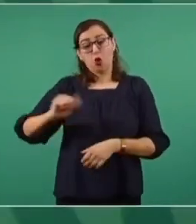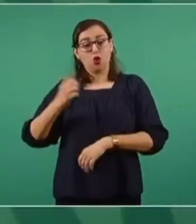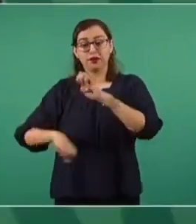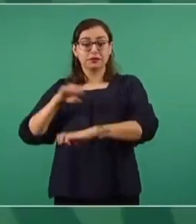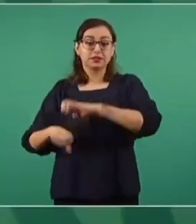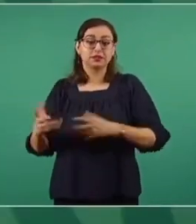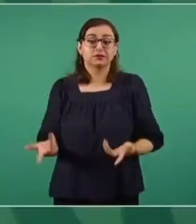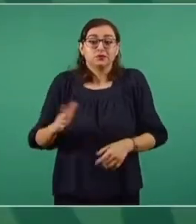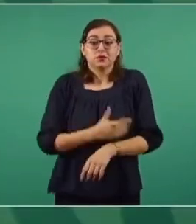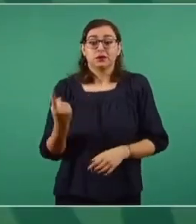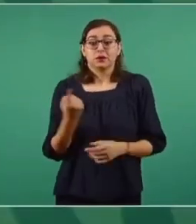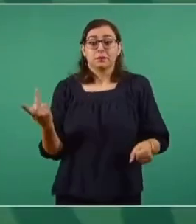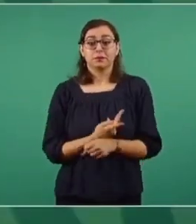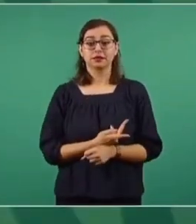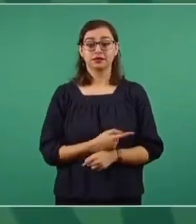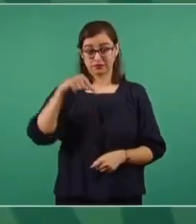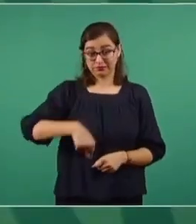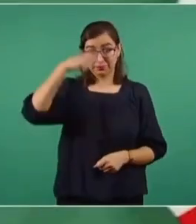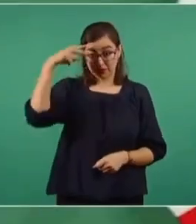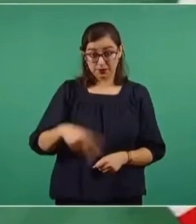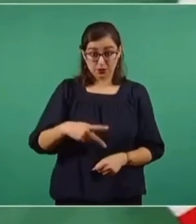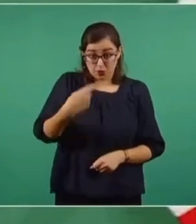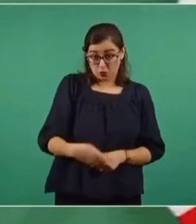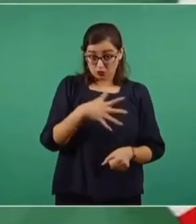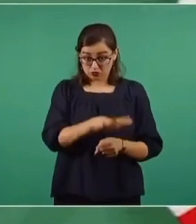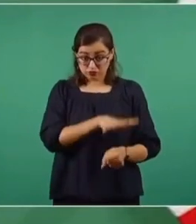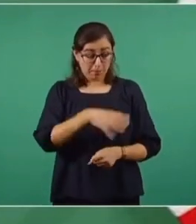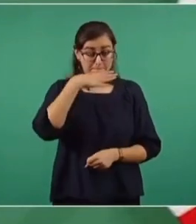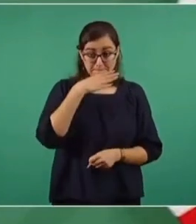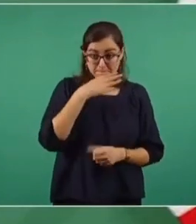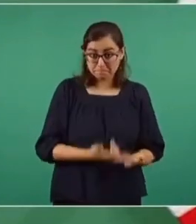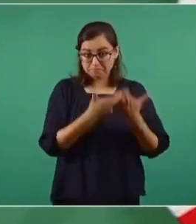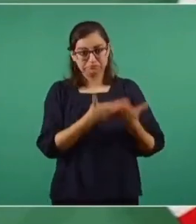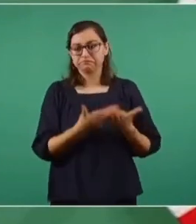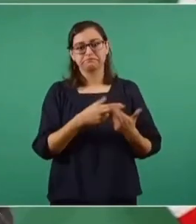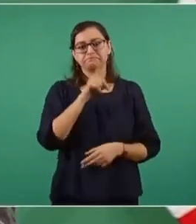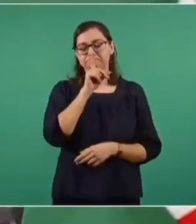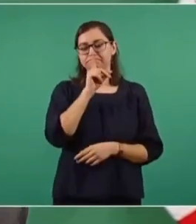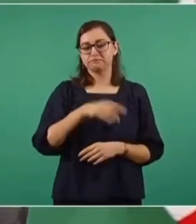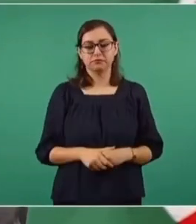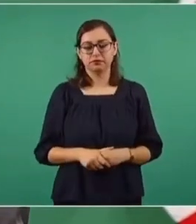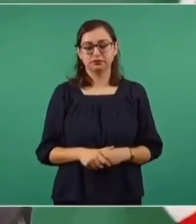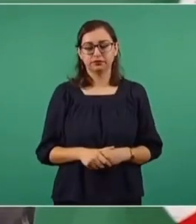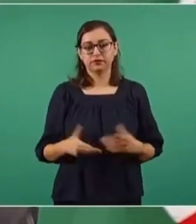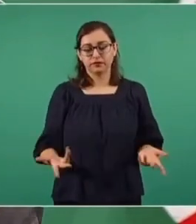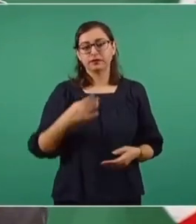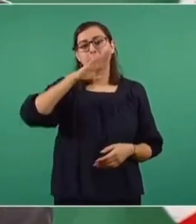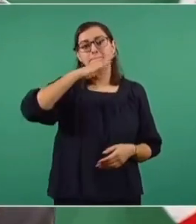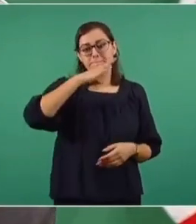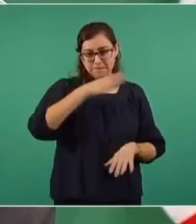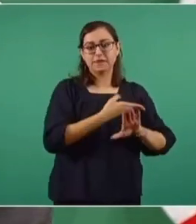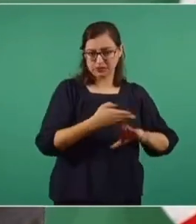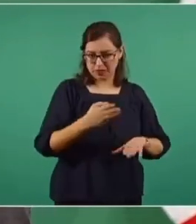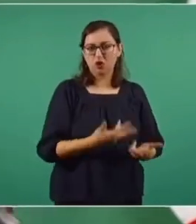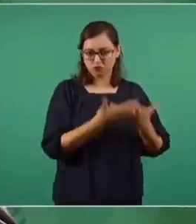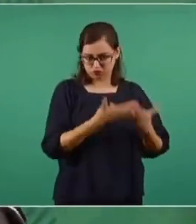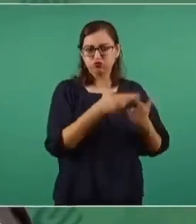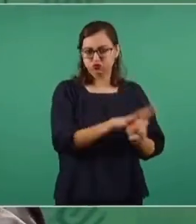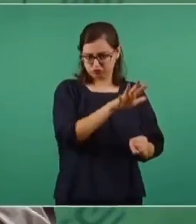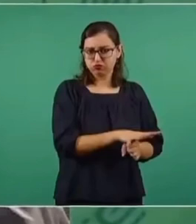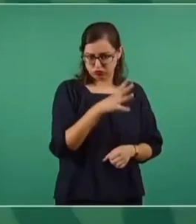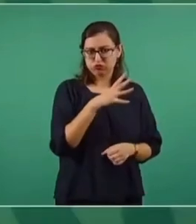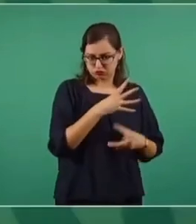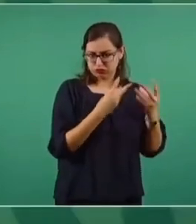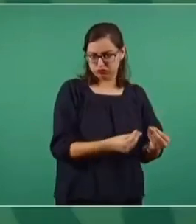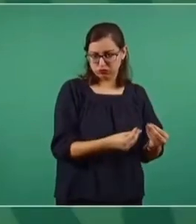porque desgraciadamente no somos autosuficientes en producción de maíz, somos autosuficientes en producción de maíz blanco, pero no de maíz amarillo.